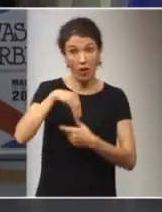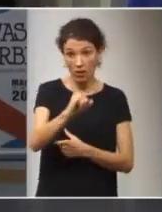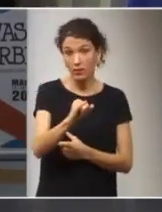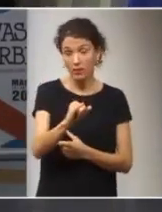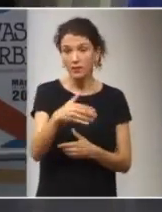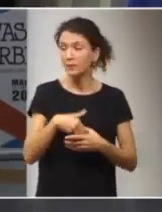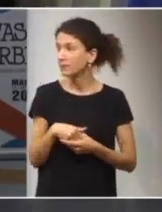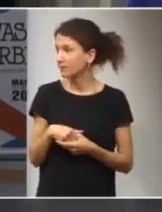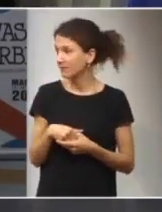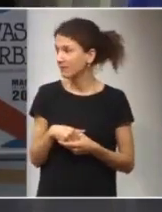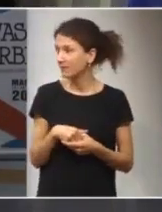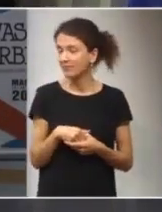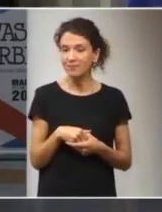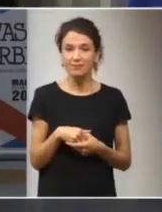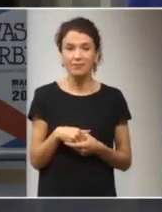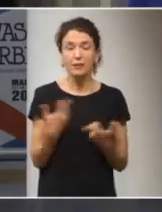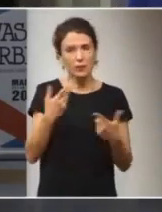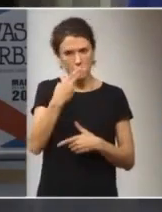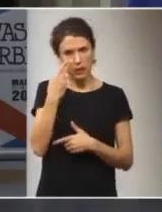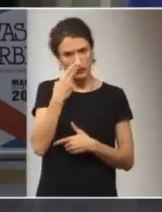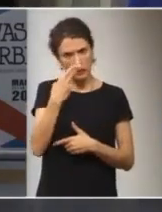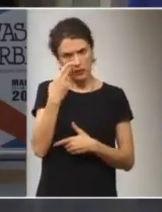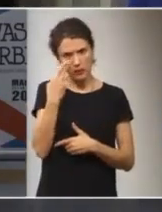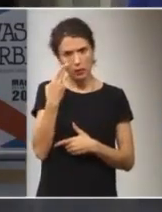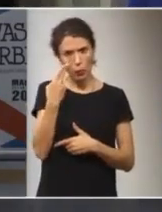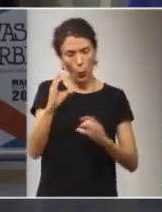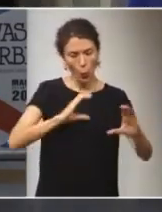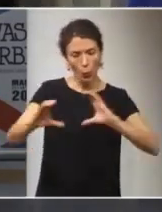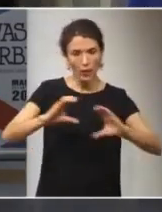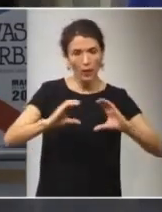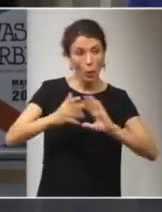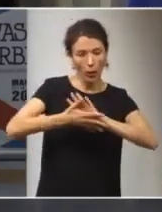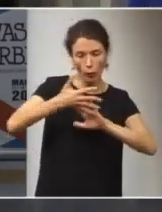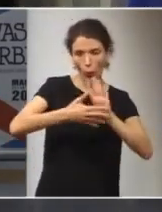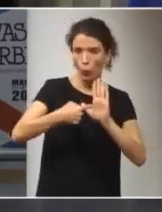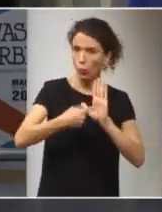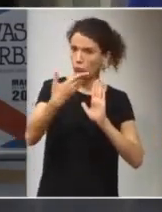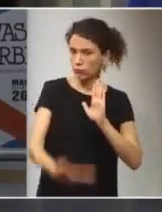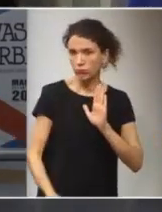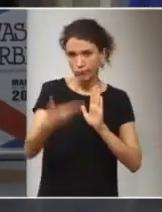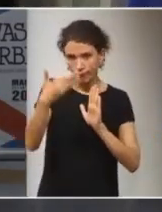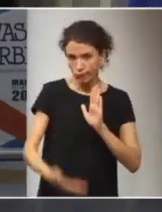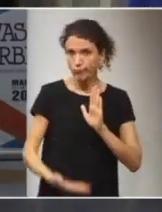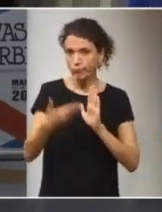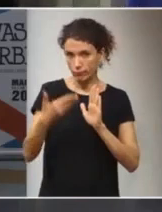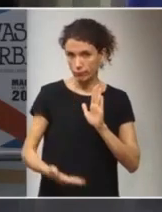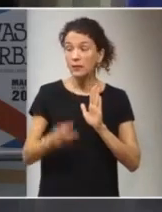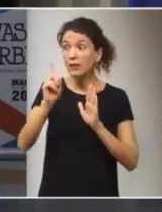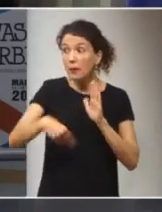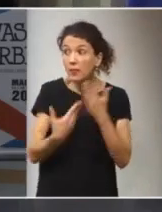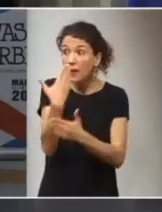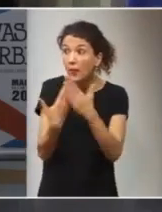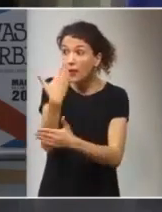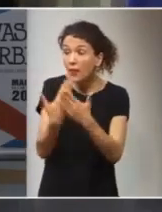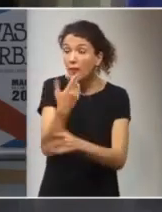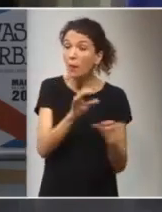que es muy interesante la comunicación con la lengua de signos. Y estos días que